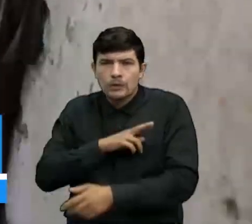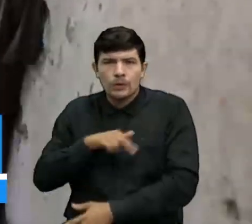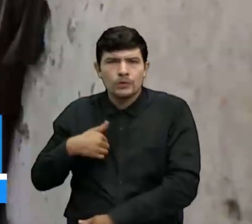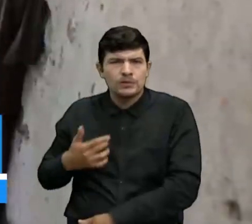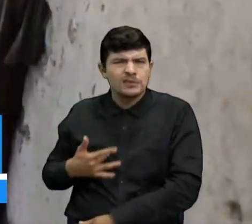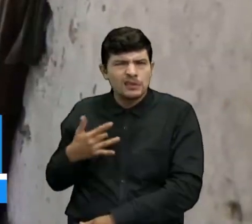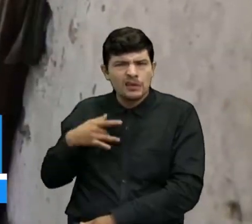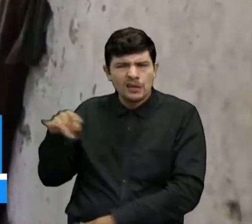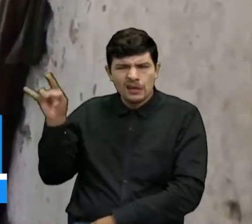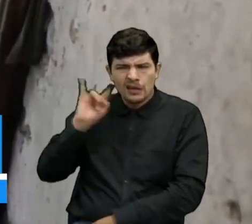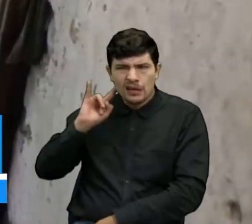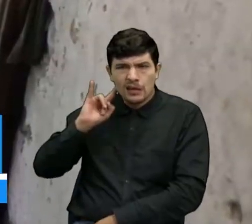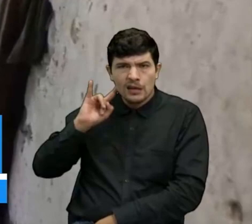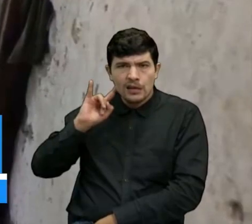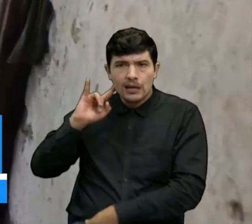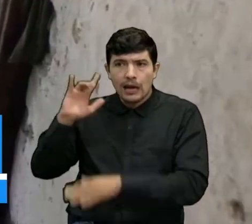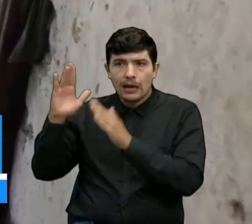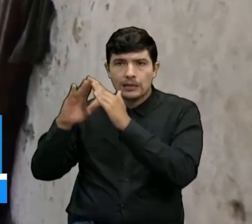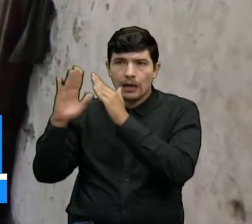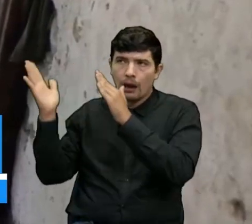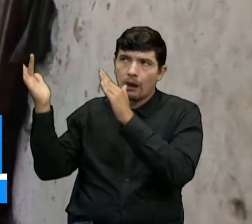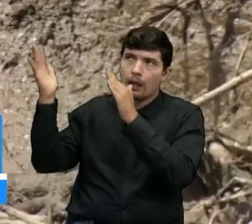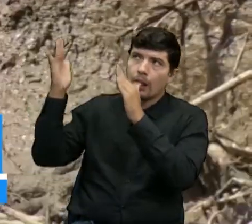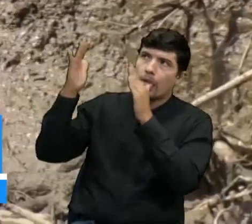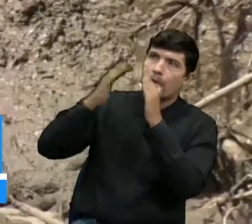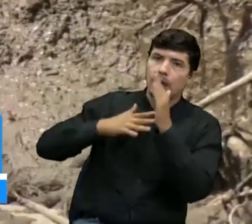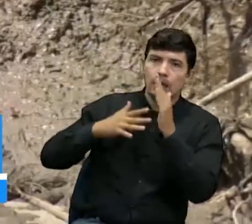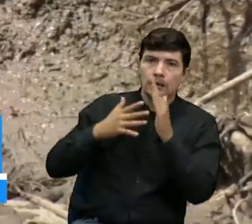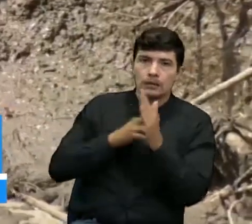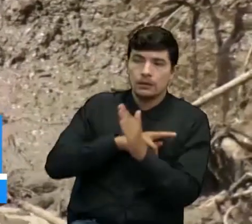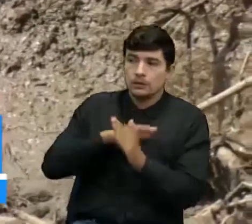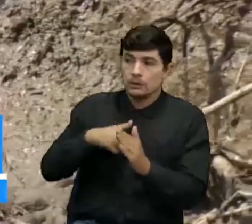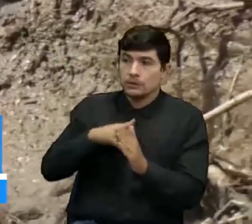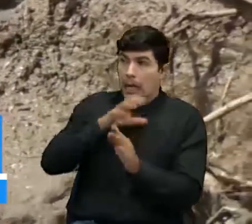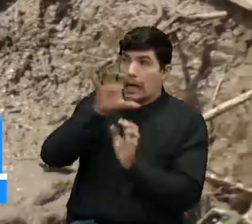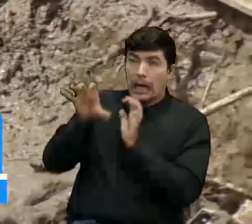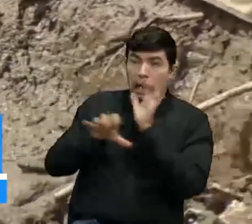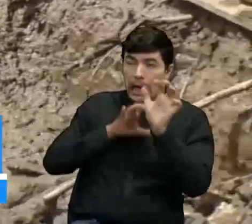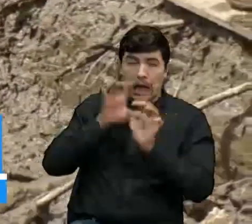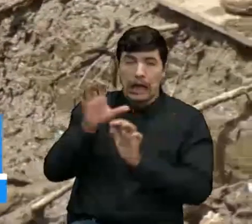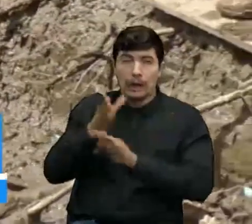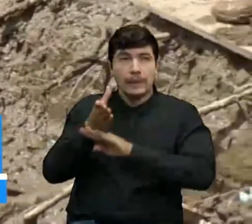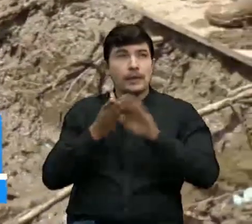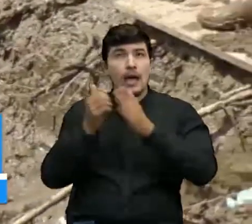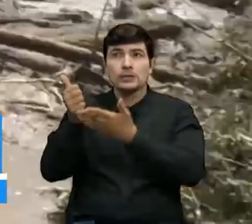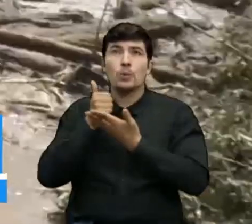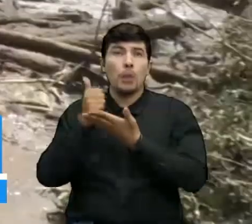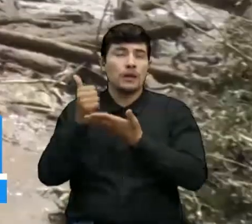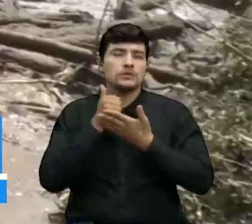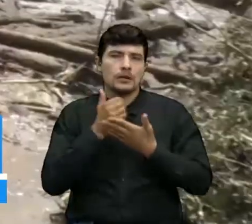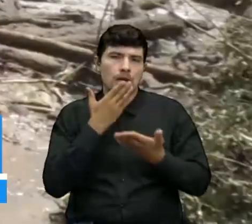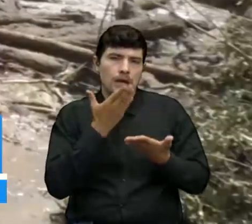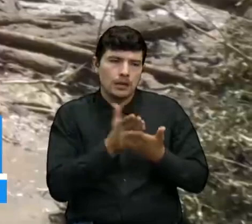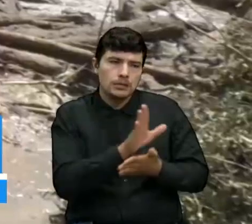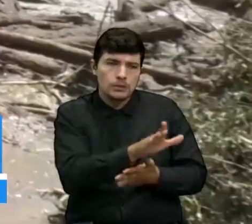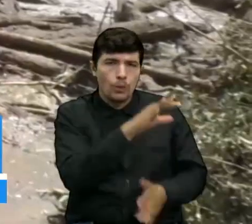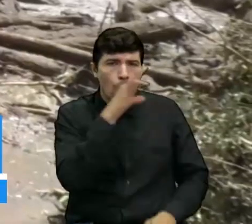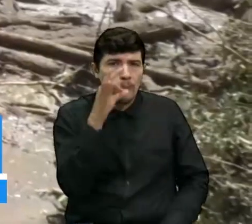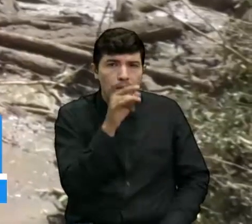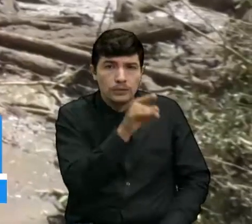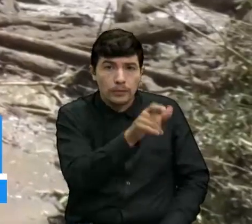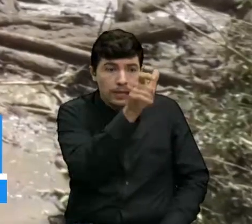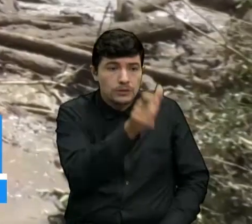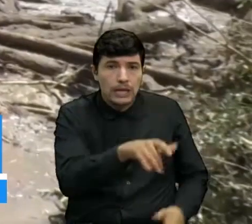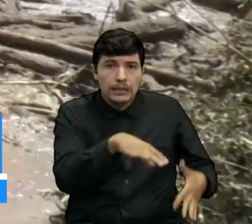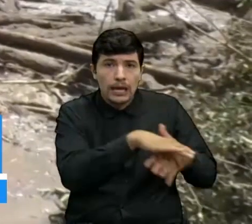sonido, ya se vino la pared de la casa, ya nos vimos todo, gritamos, pedimos auxilio, le agradecemos a un señor, un